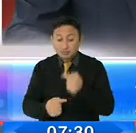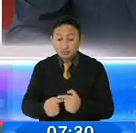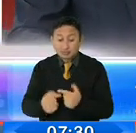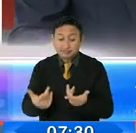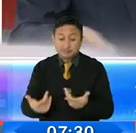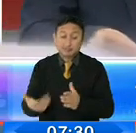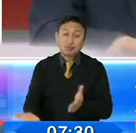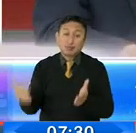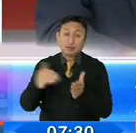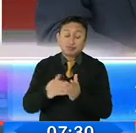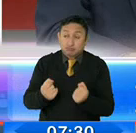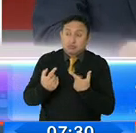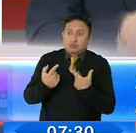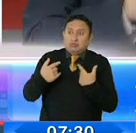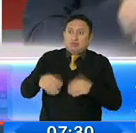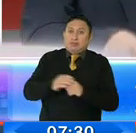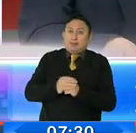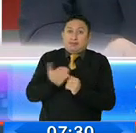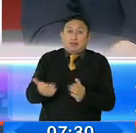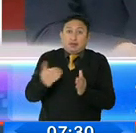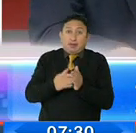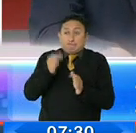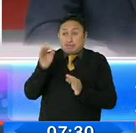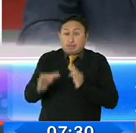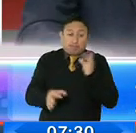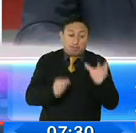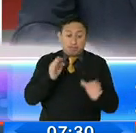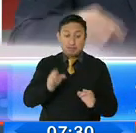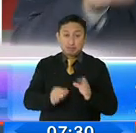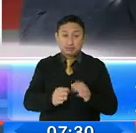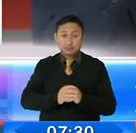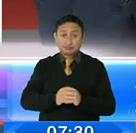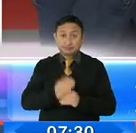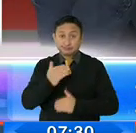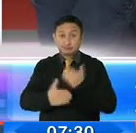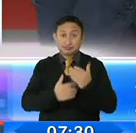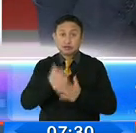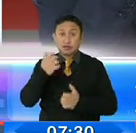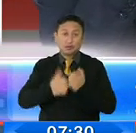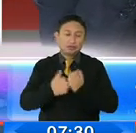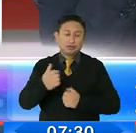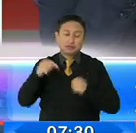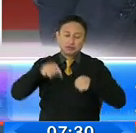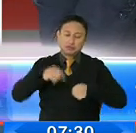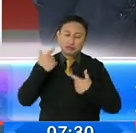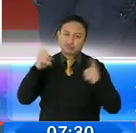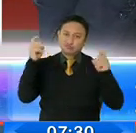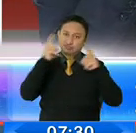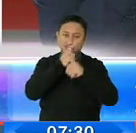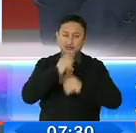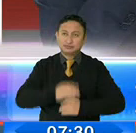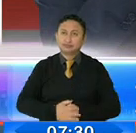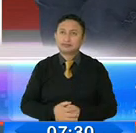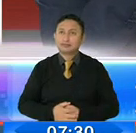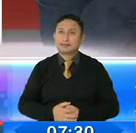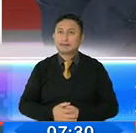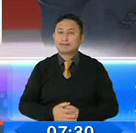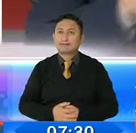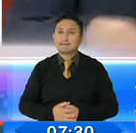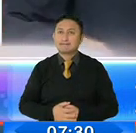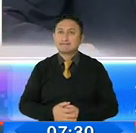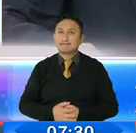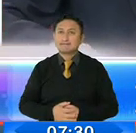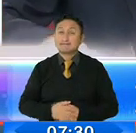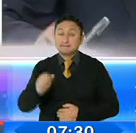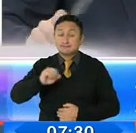recibir alguna sorpresa que nos puede realmente complicar la la vida, la existencia y obviamente la parte productiva también. Y